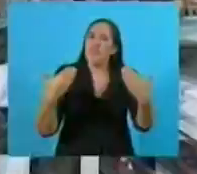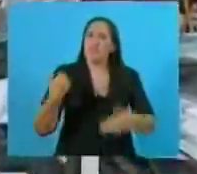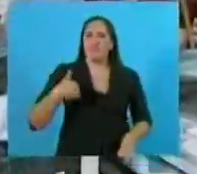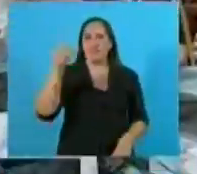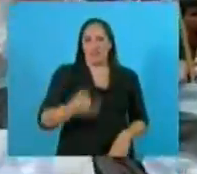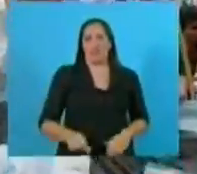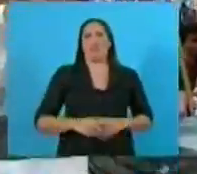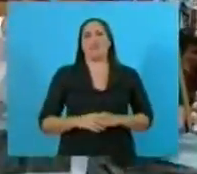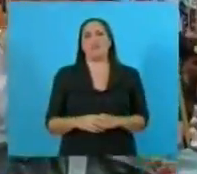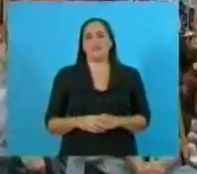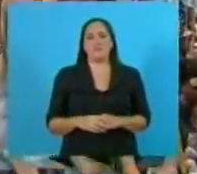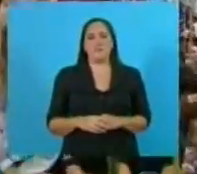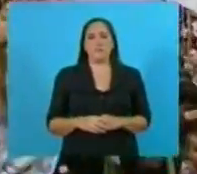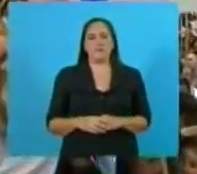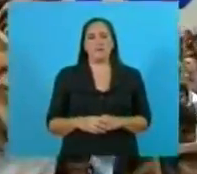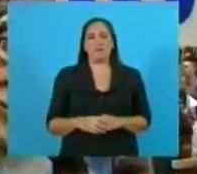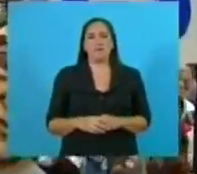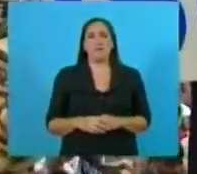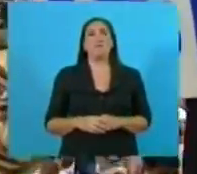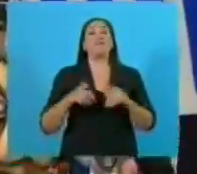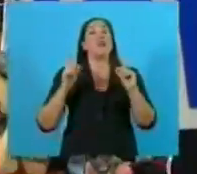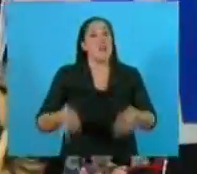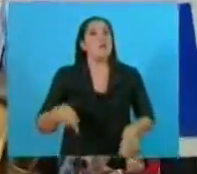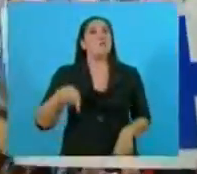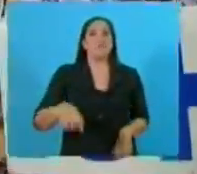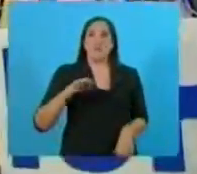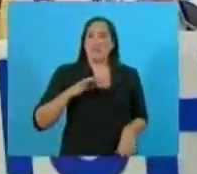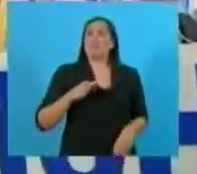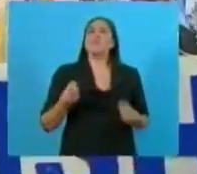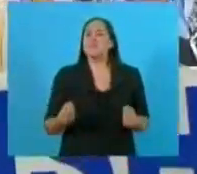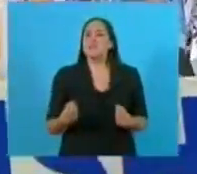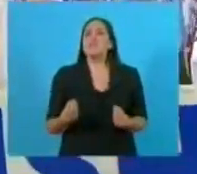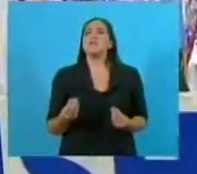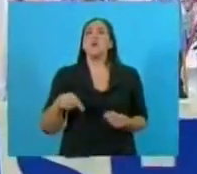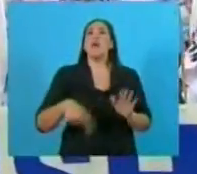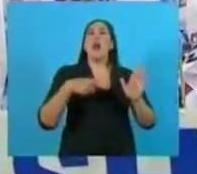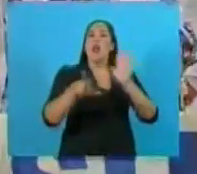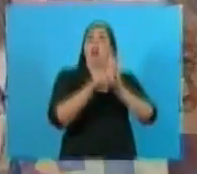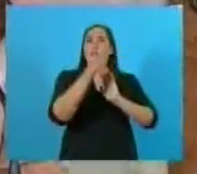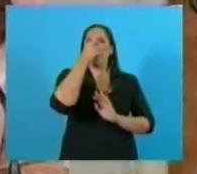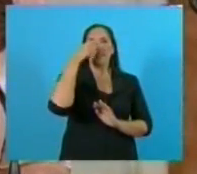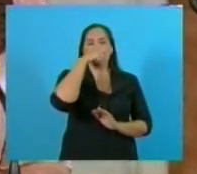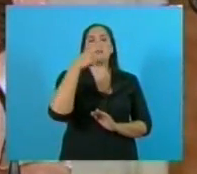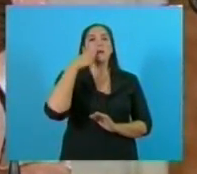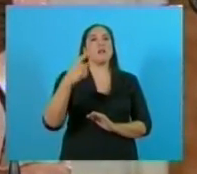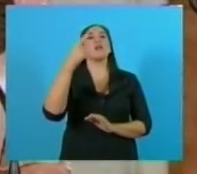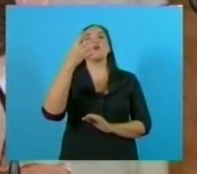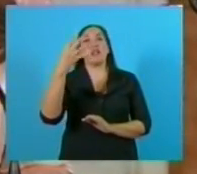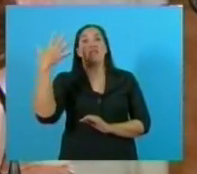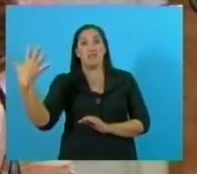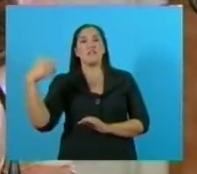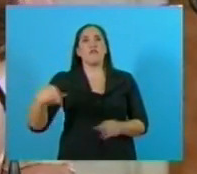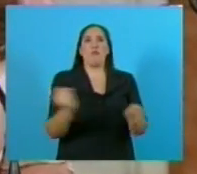También, este año y por ley 27.045 sancionada por este